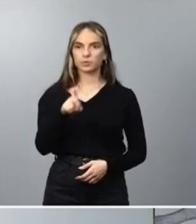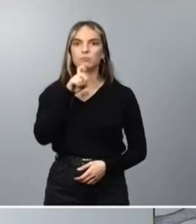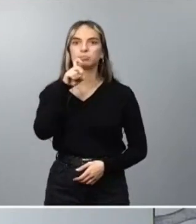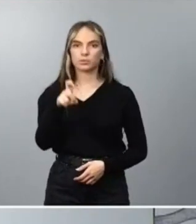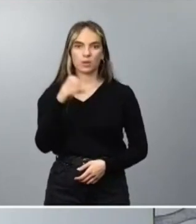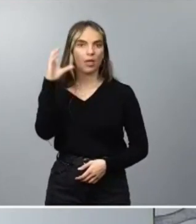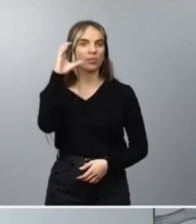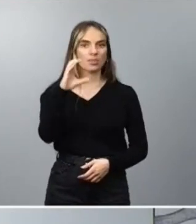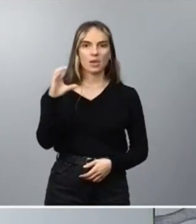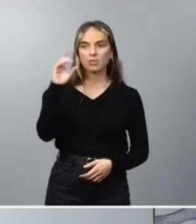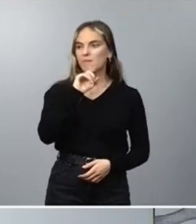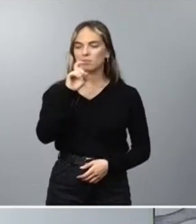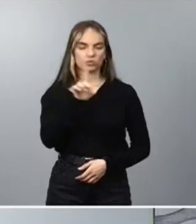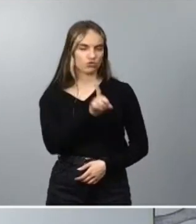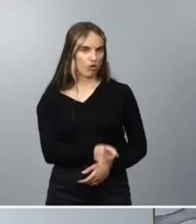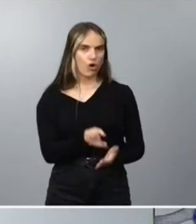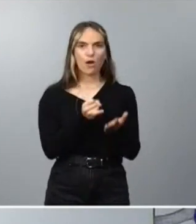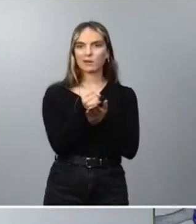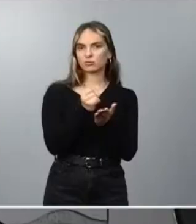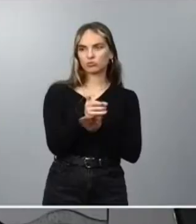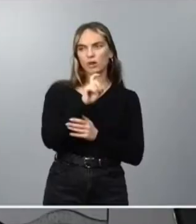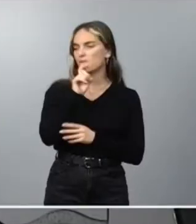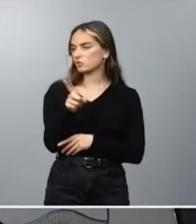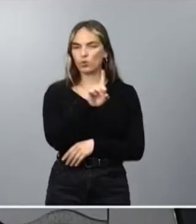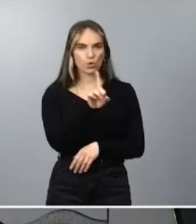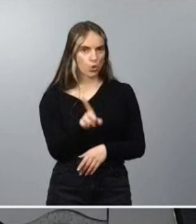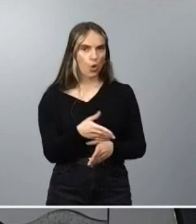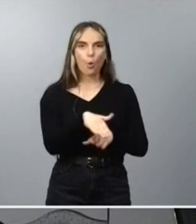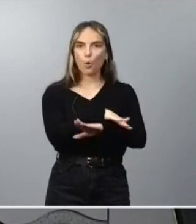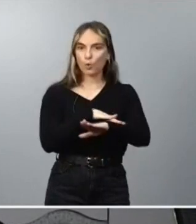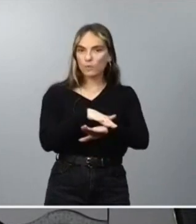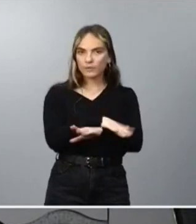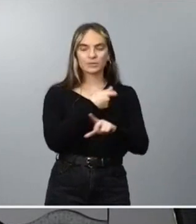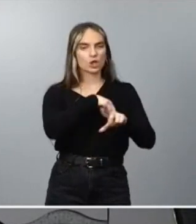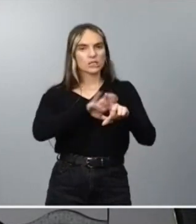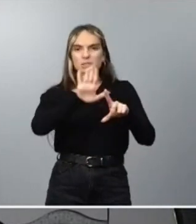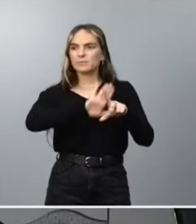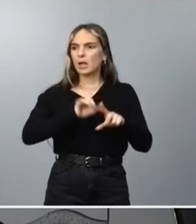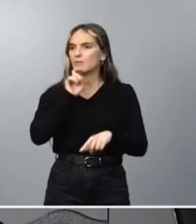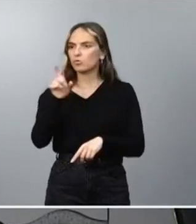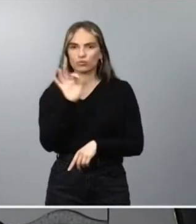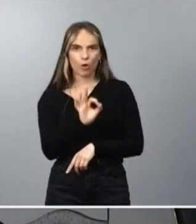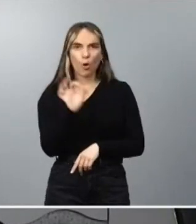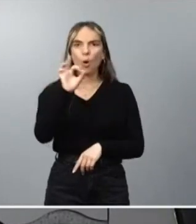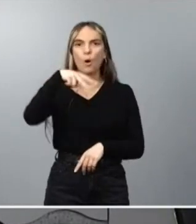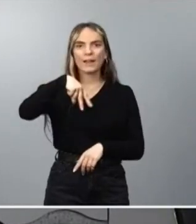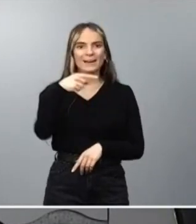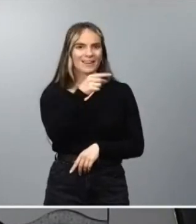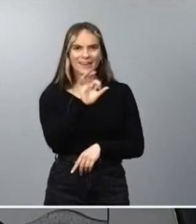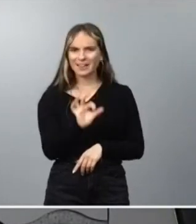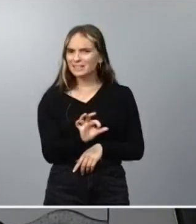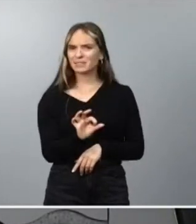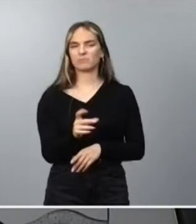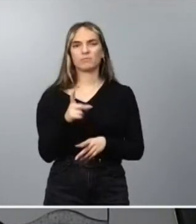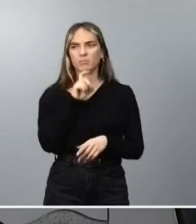de la ciencia, ni a los avisos de los agricultores, ni a los del gobierno de la nación o las ONGs, me refiero a los